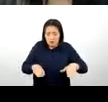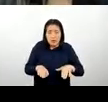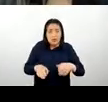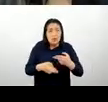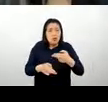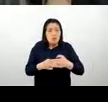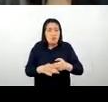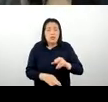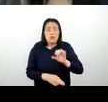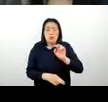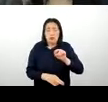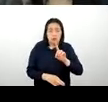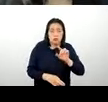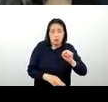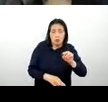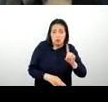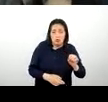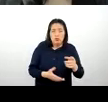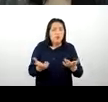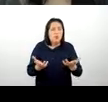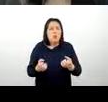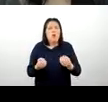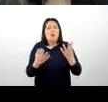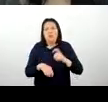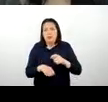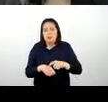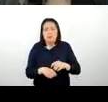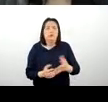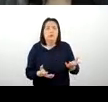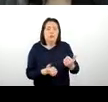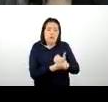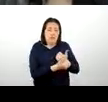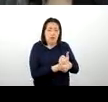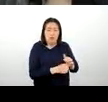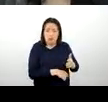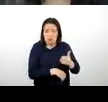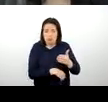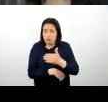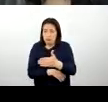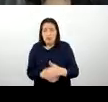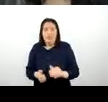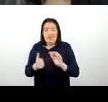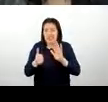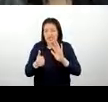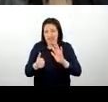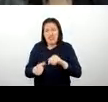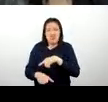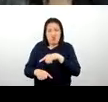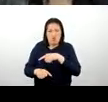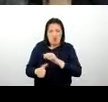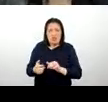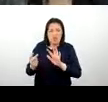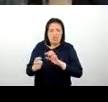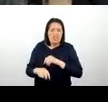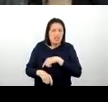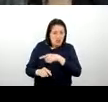que más o menos se encuentra alrededor de seis a siete horas de viaje desde Iacucho, pues nos rescata todo